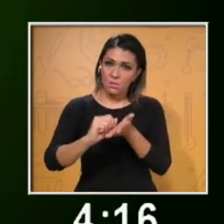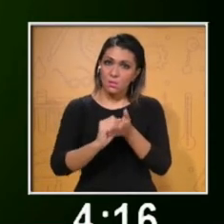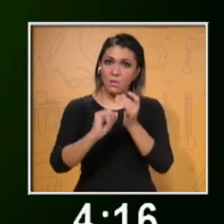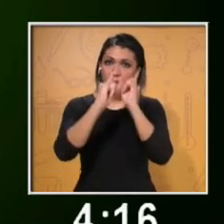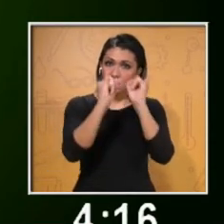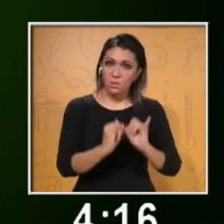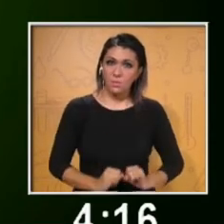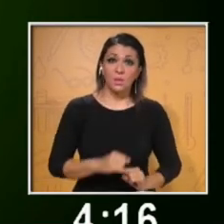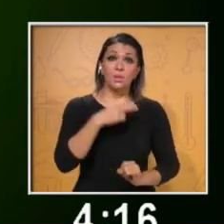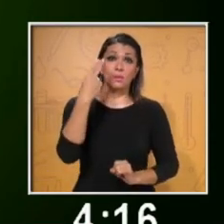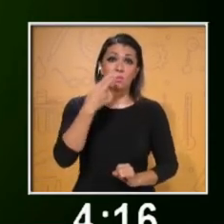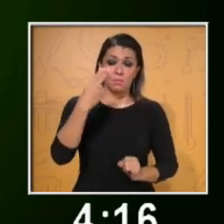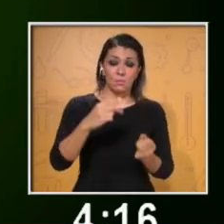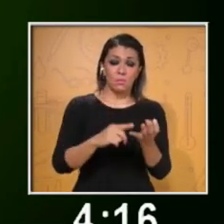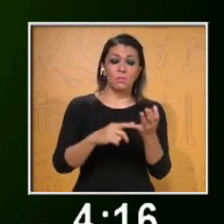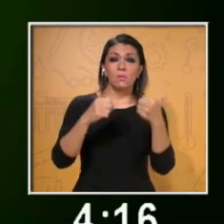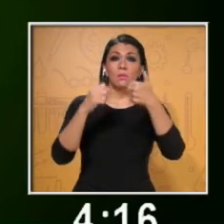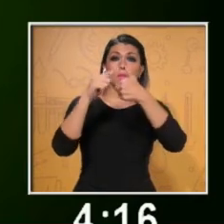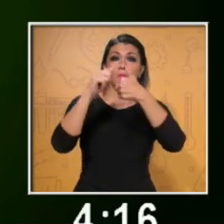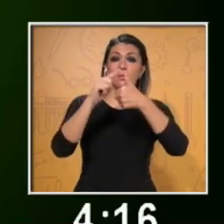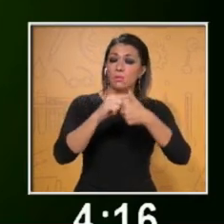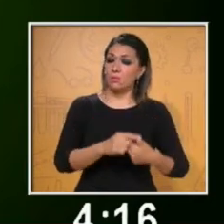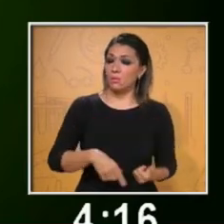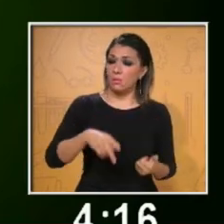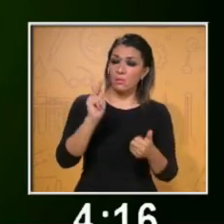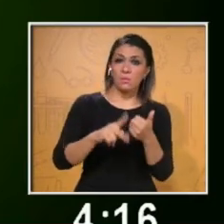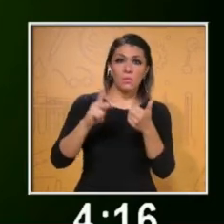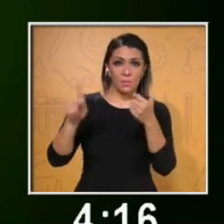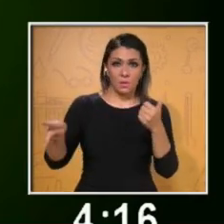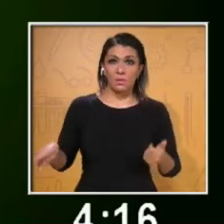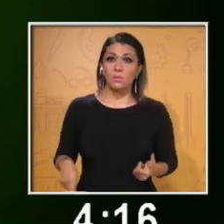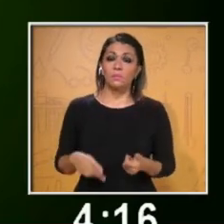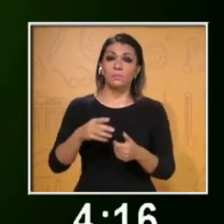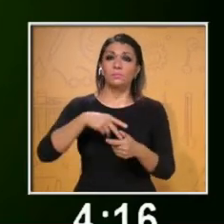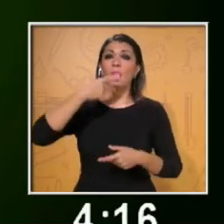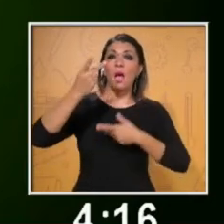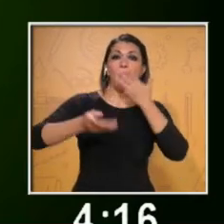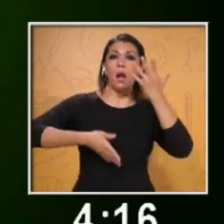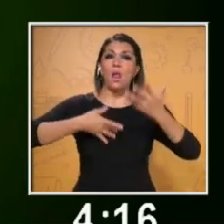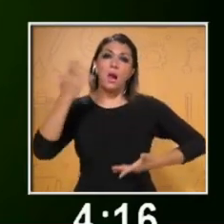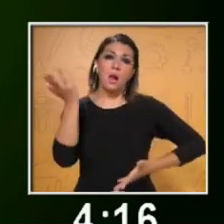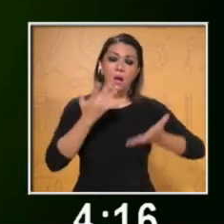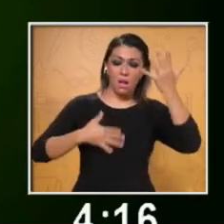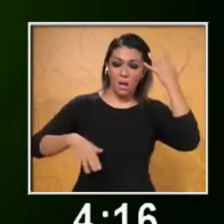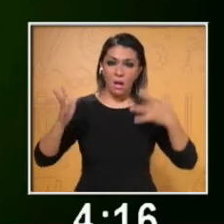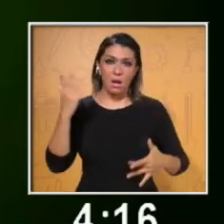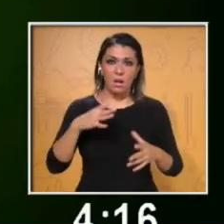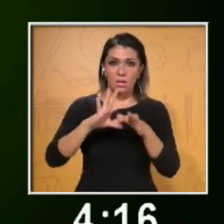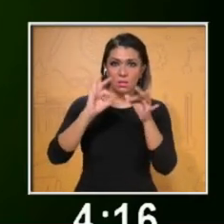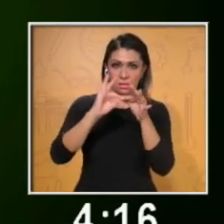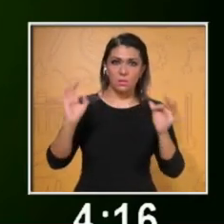Fase 4 Práctica de expresión oral Para